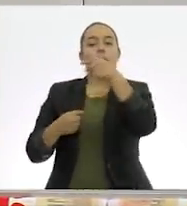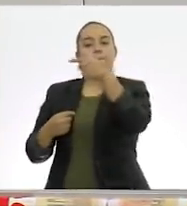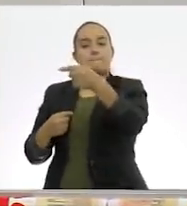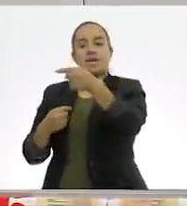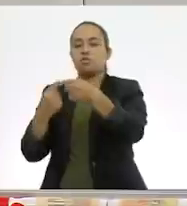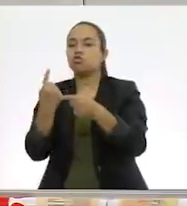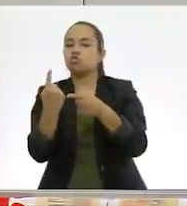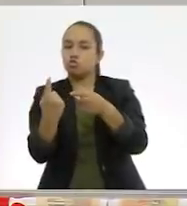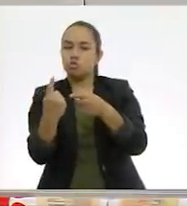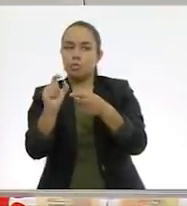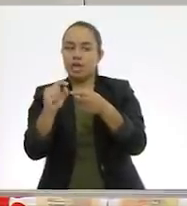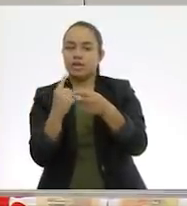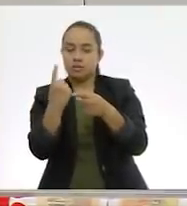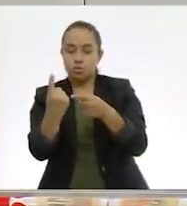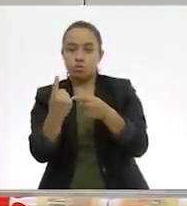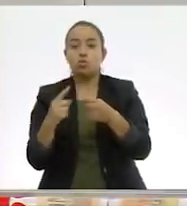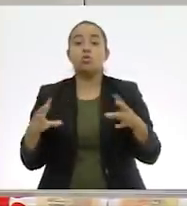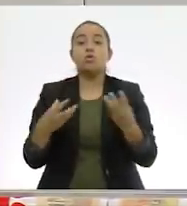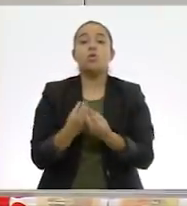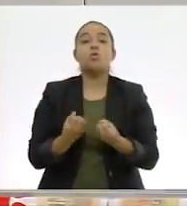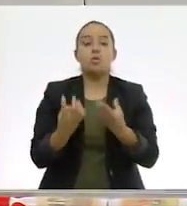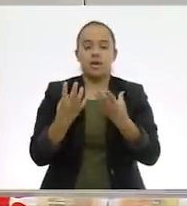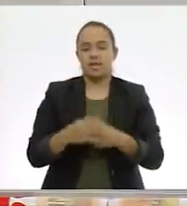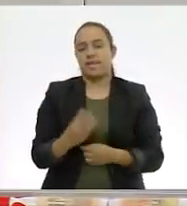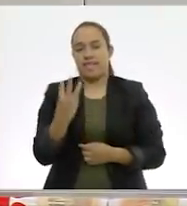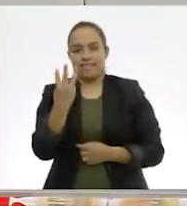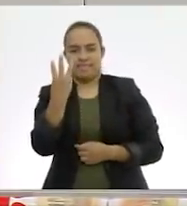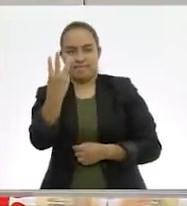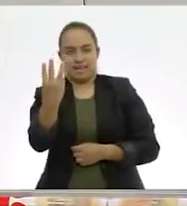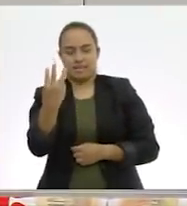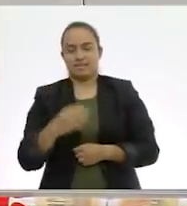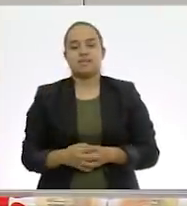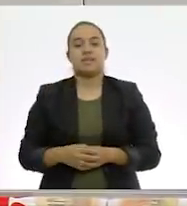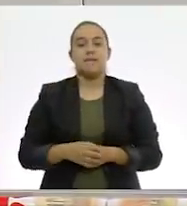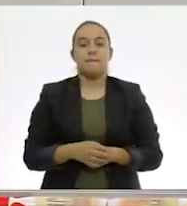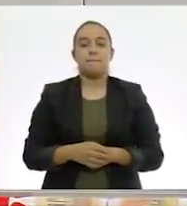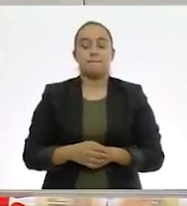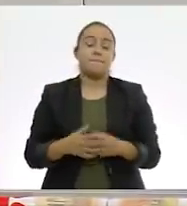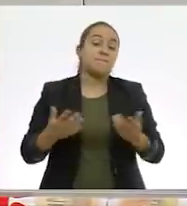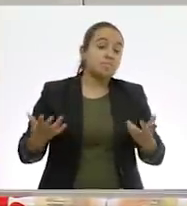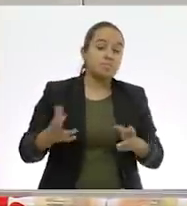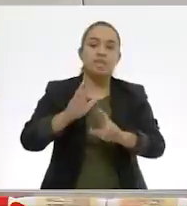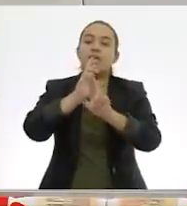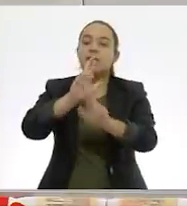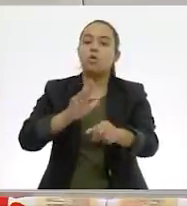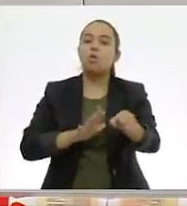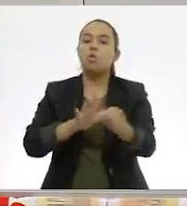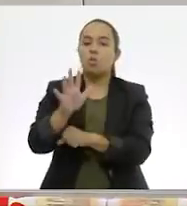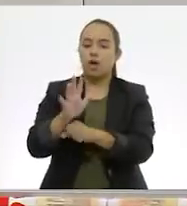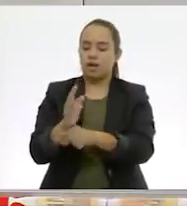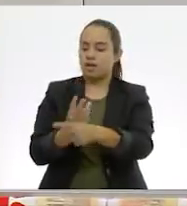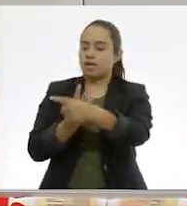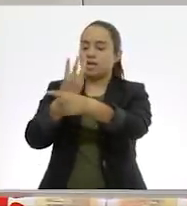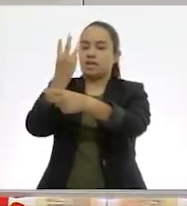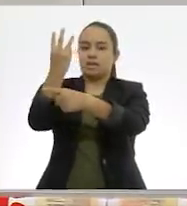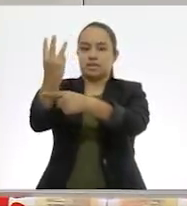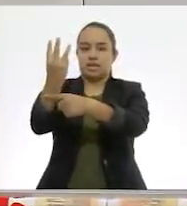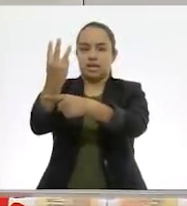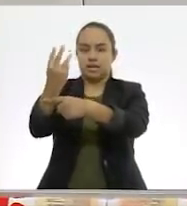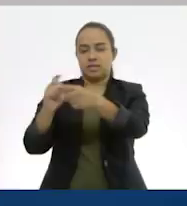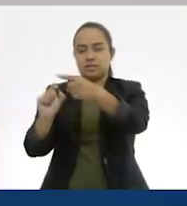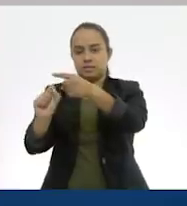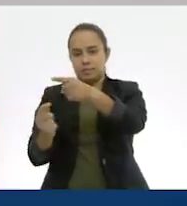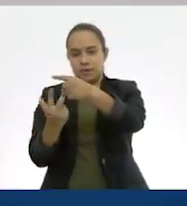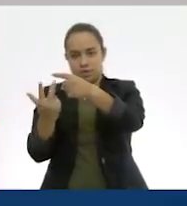menos veintiuno. Tres. Tres. Por lo tanto, el resultado a nuestro problema es